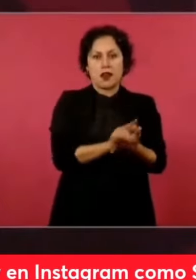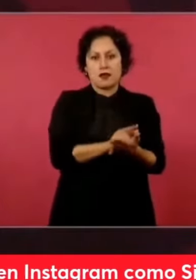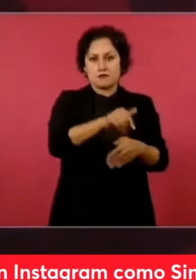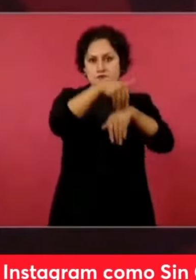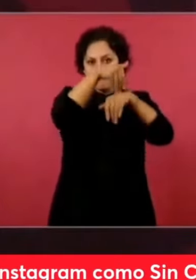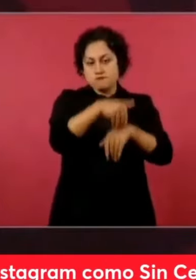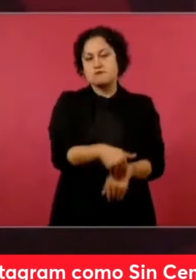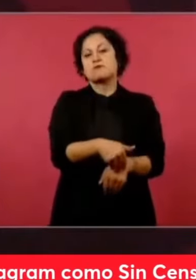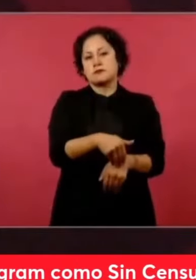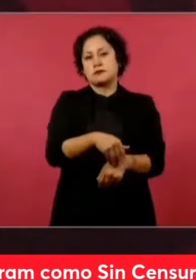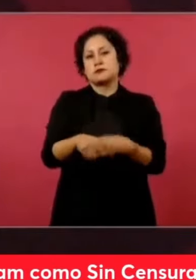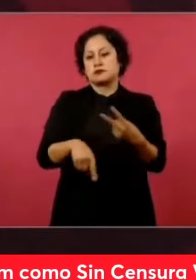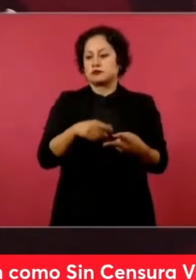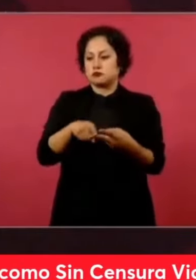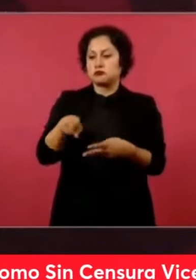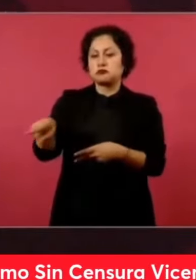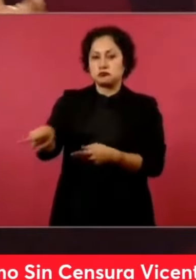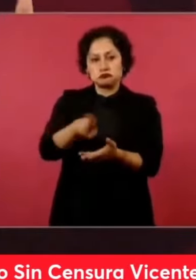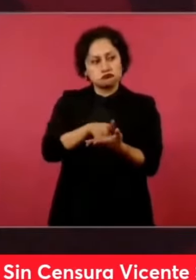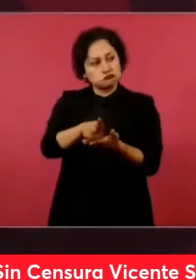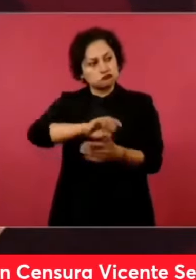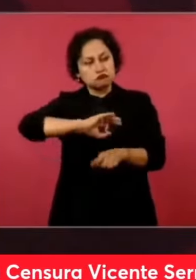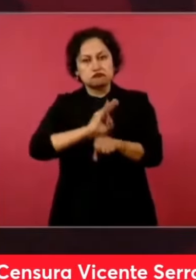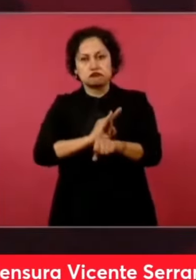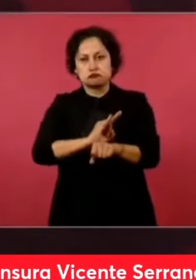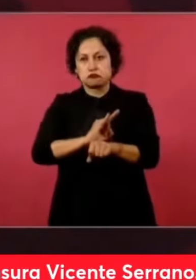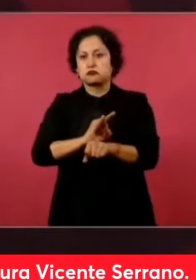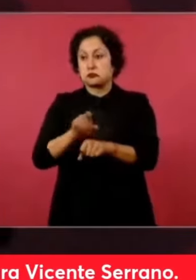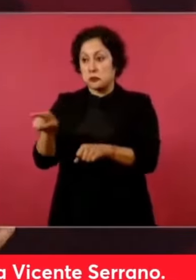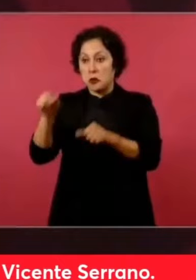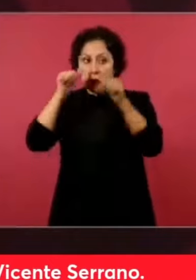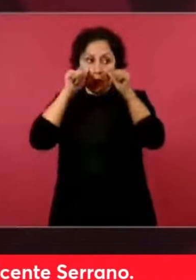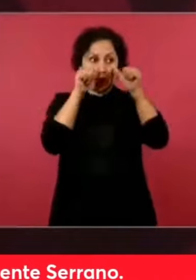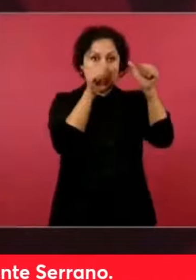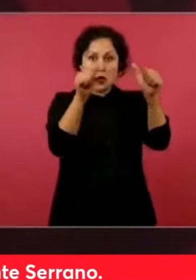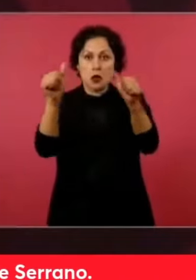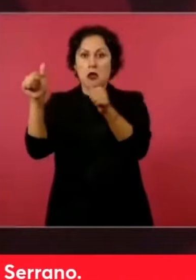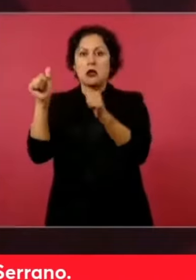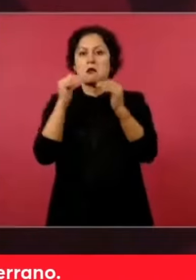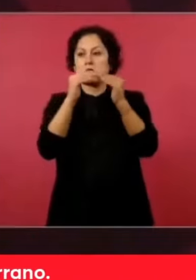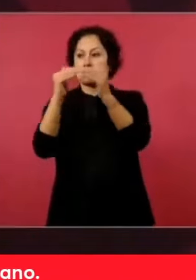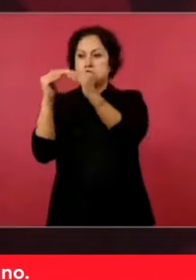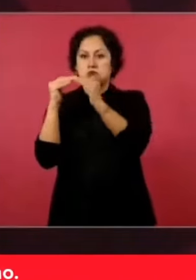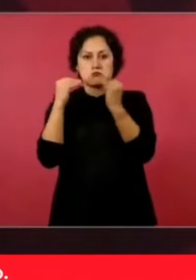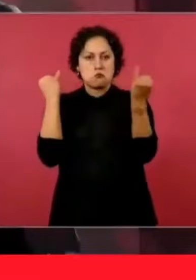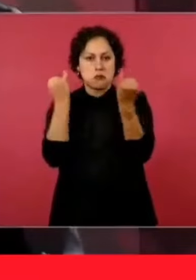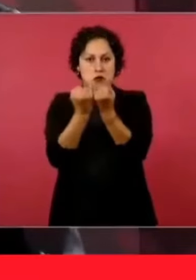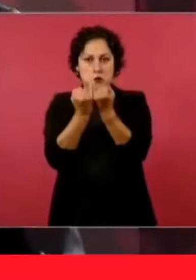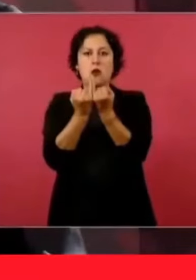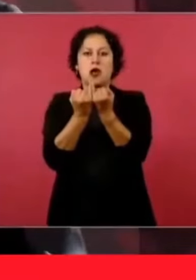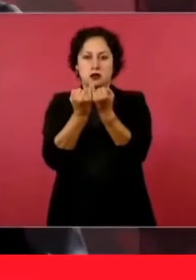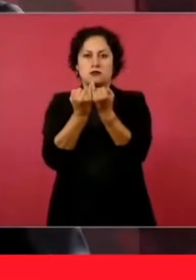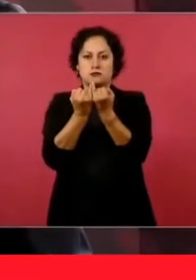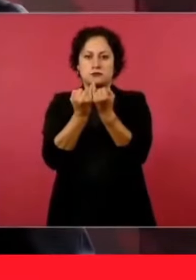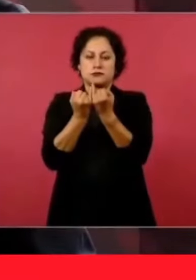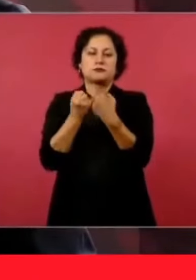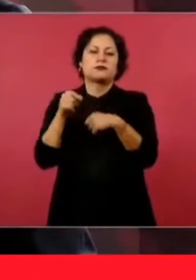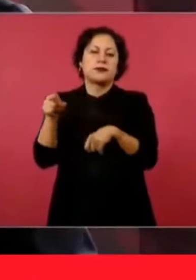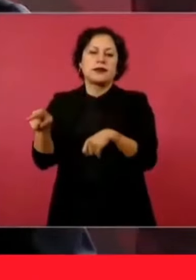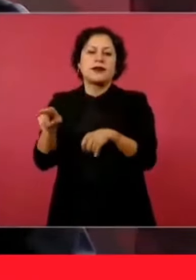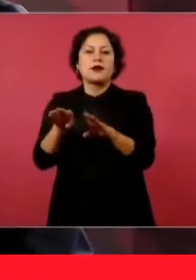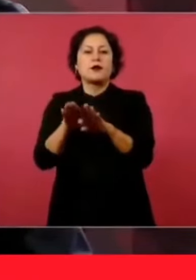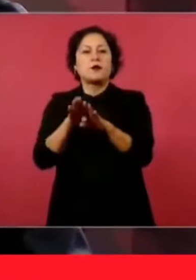que se atienda por igual a todos los ciudadanos, que no se le dé preferencia